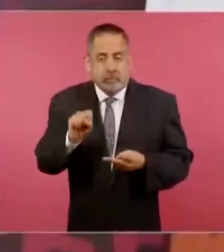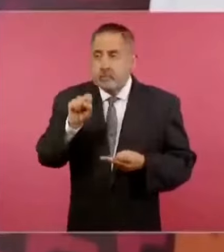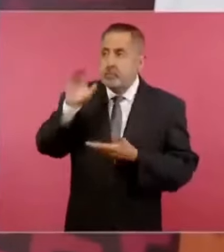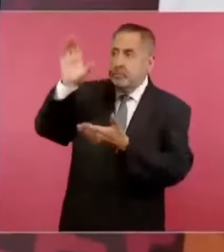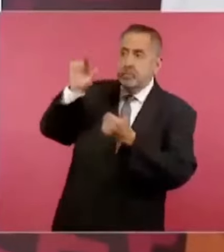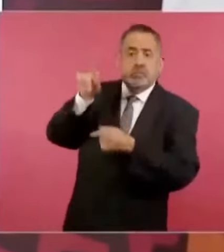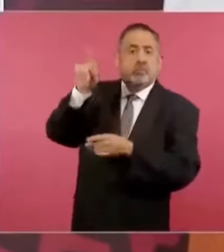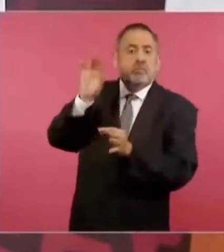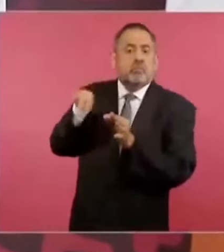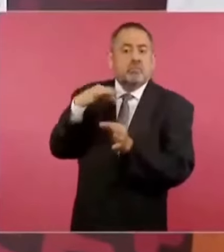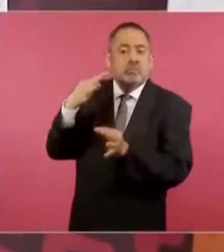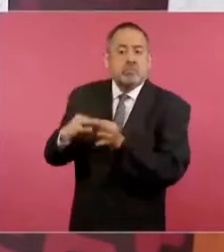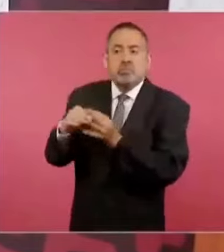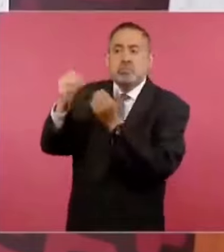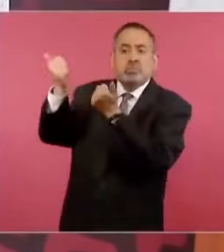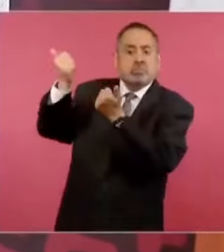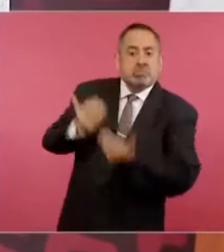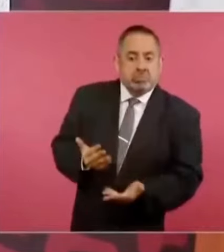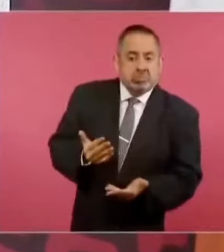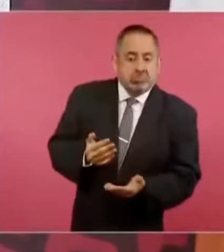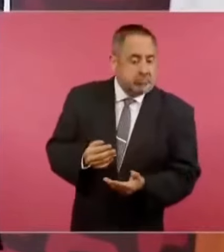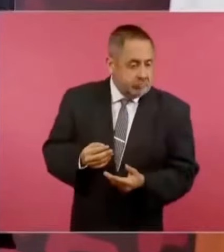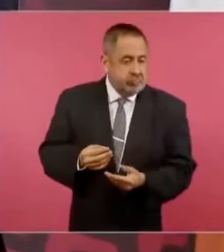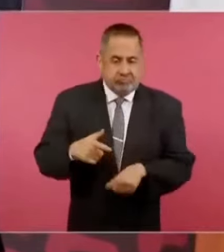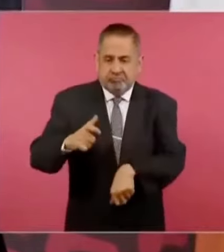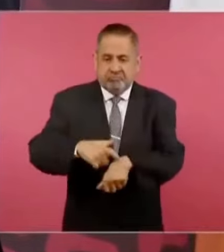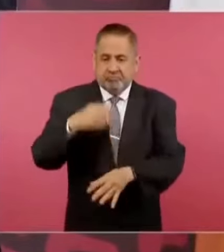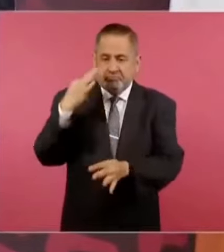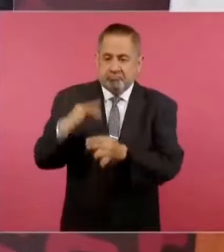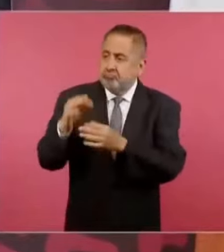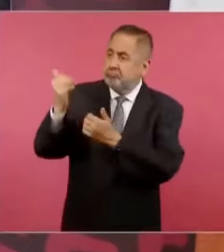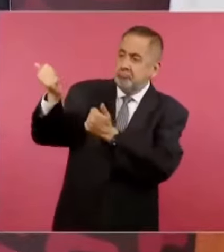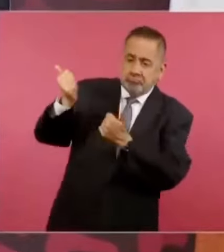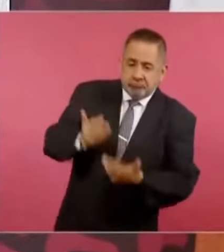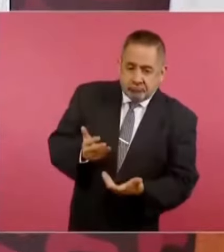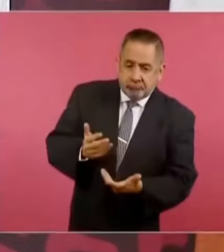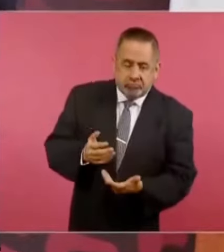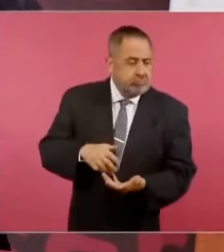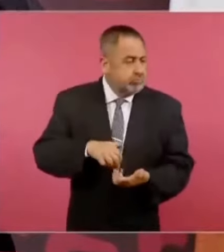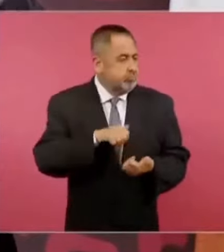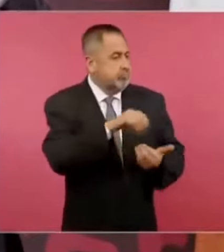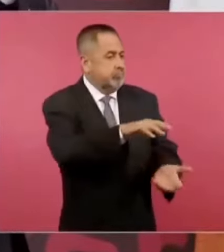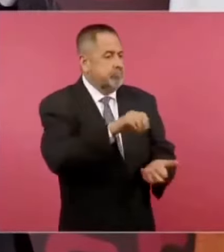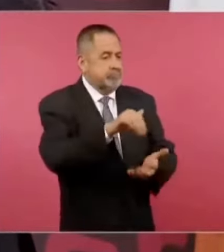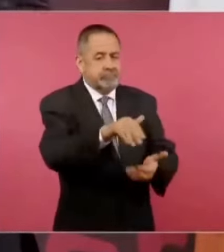cumplieron en tiempo, ya